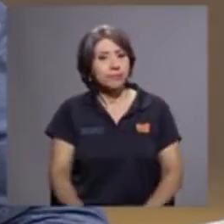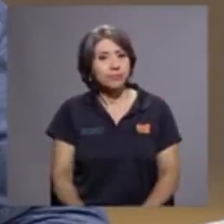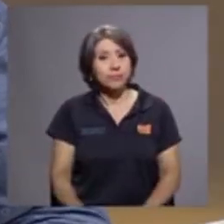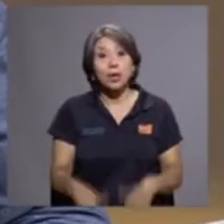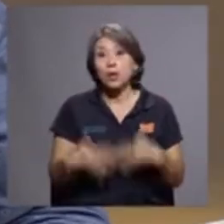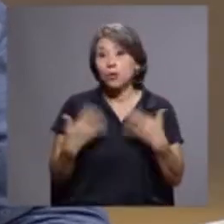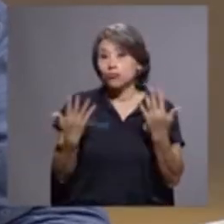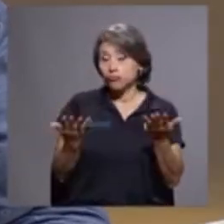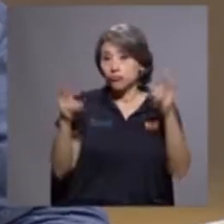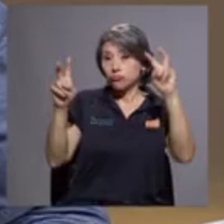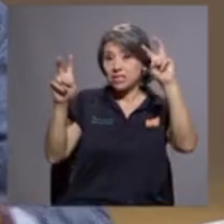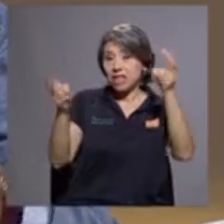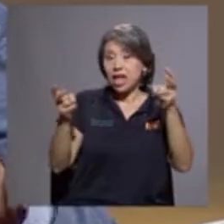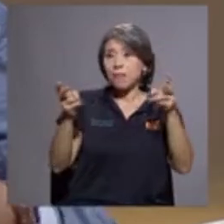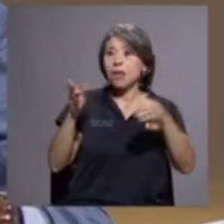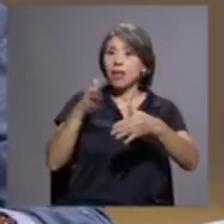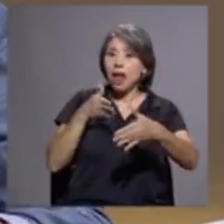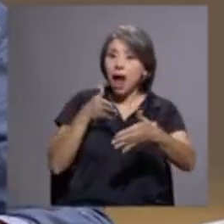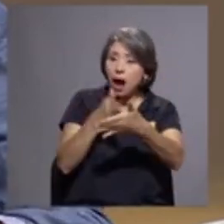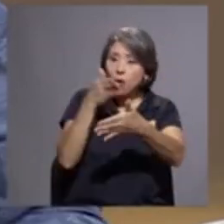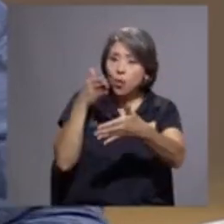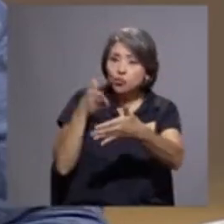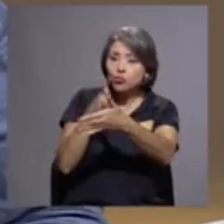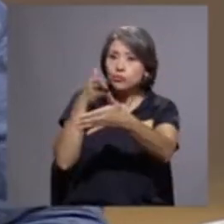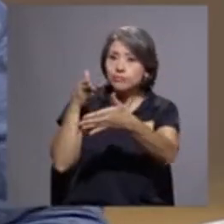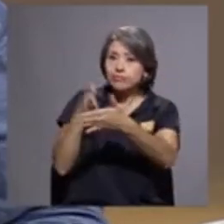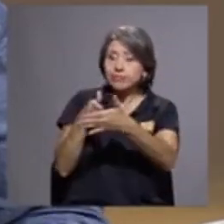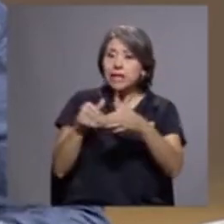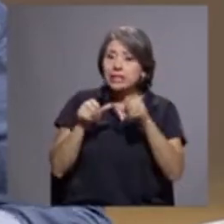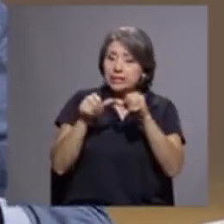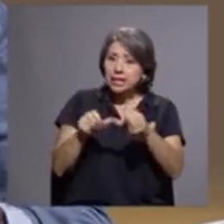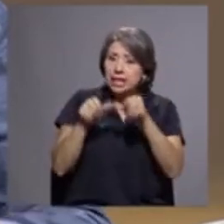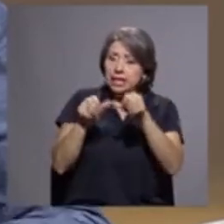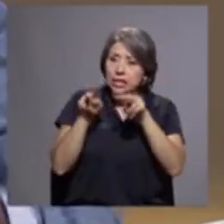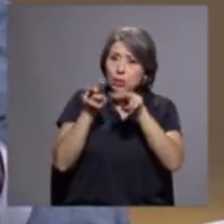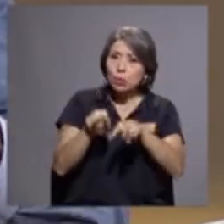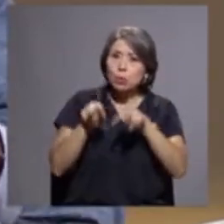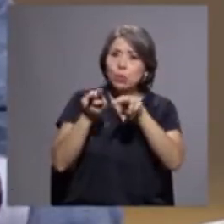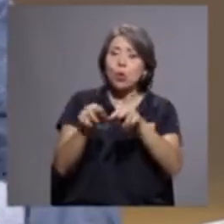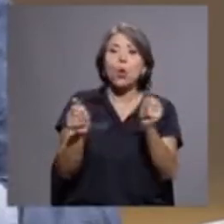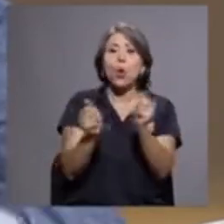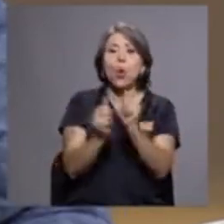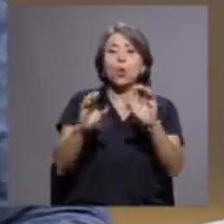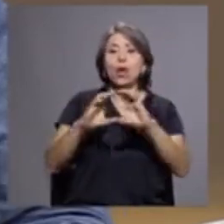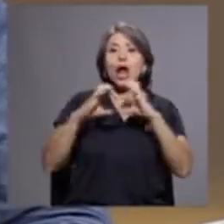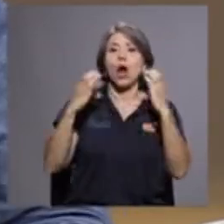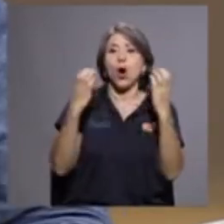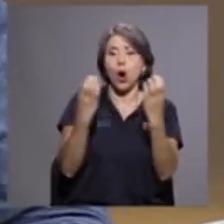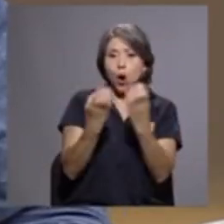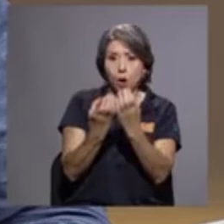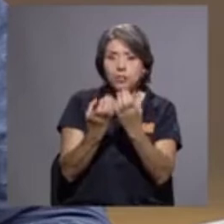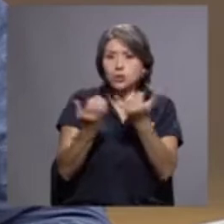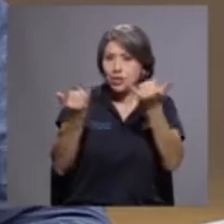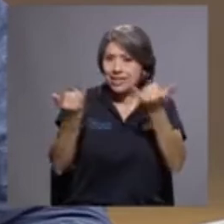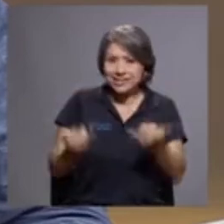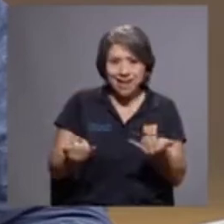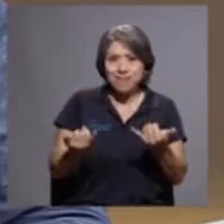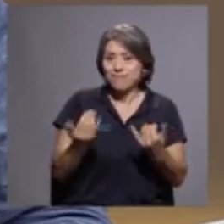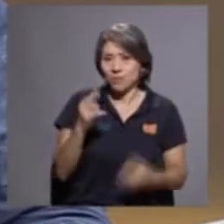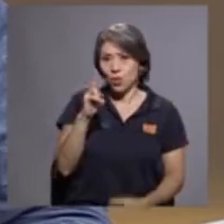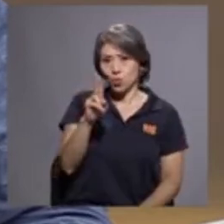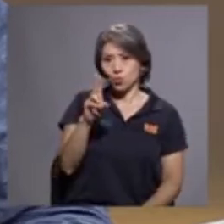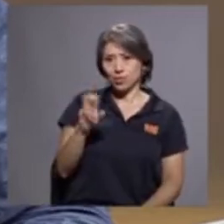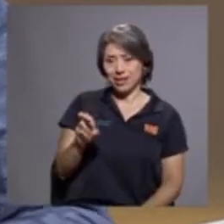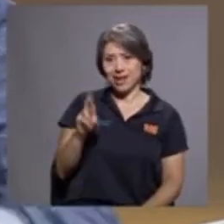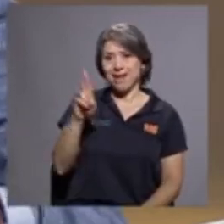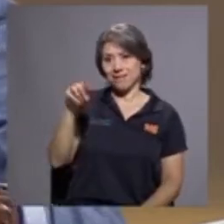Bueno, el tema del acoso, darle seguimiento, ¿verdad? En una comisión que ya, este, justamente en la UCR,